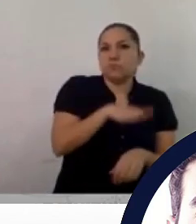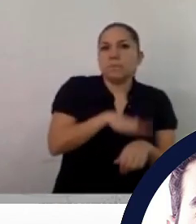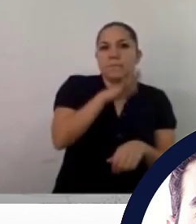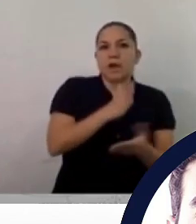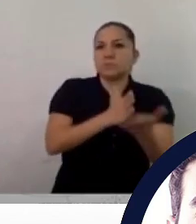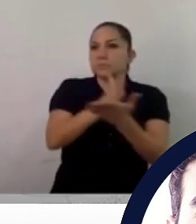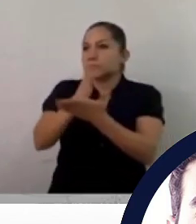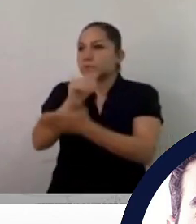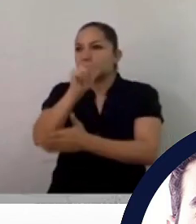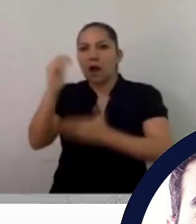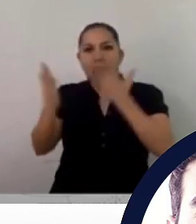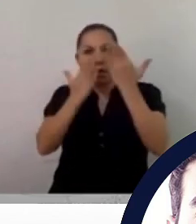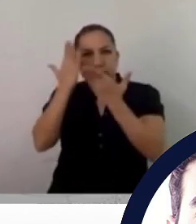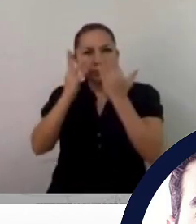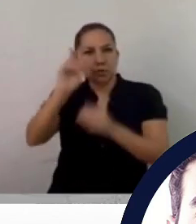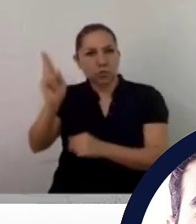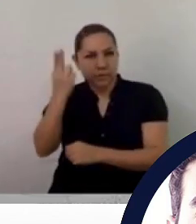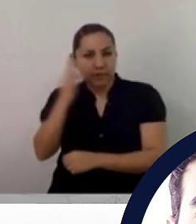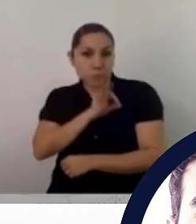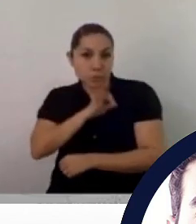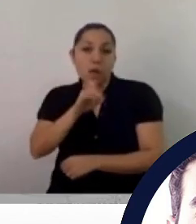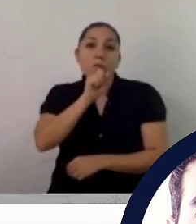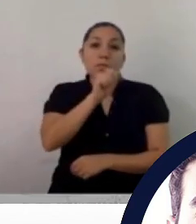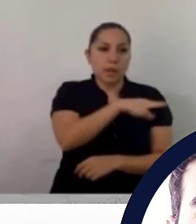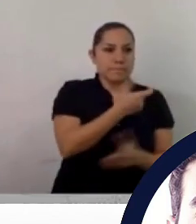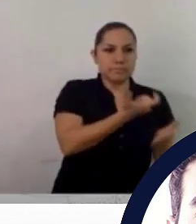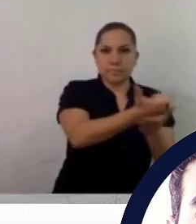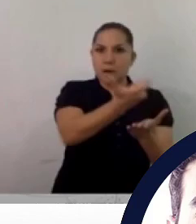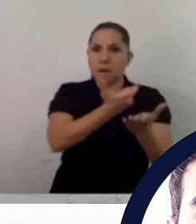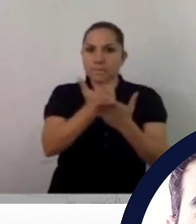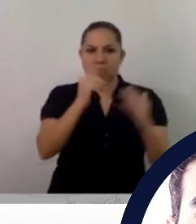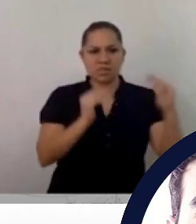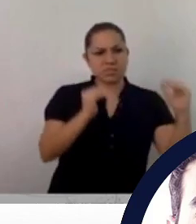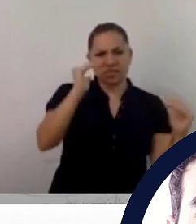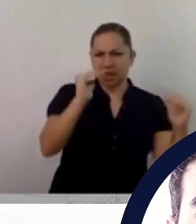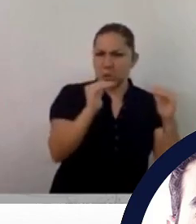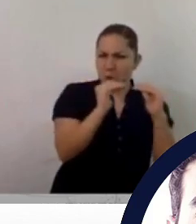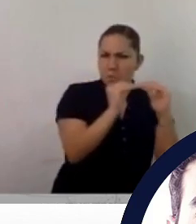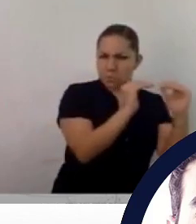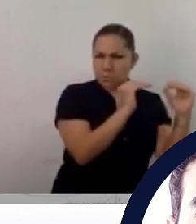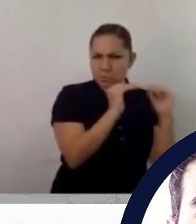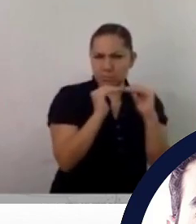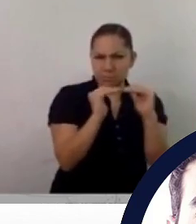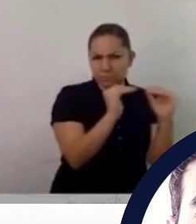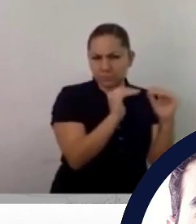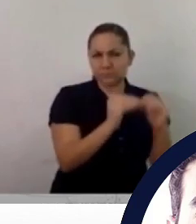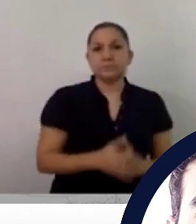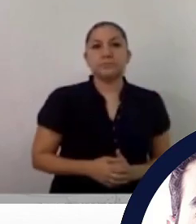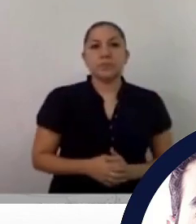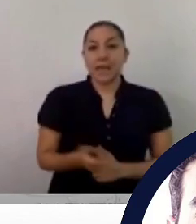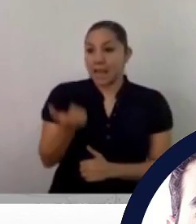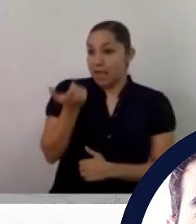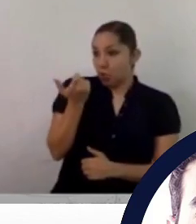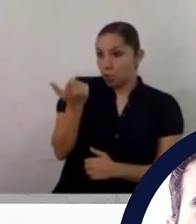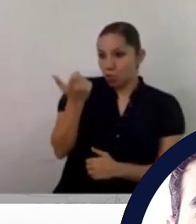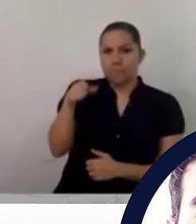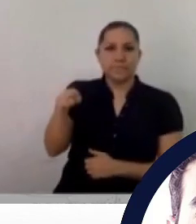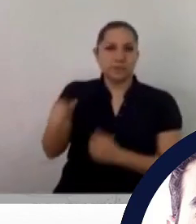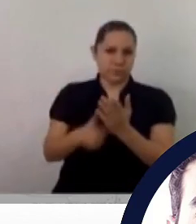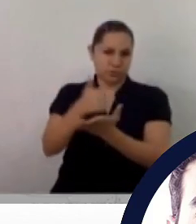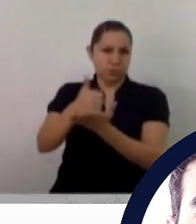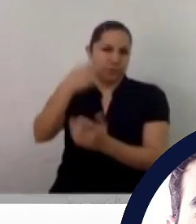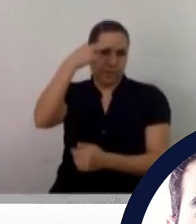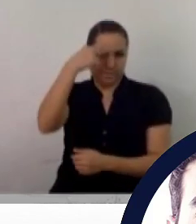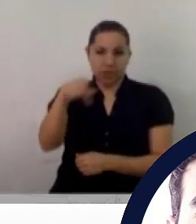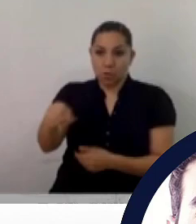¿En cuáles son los que no obtuvo nada? En esos 10 índices, ¿verdad? Ninguno. En ninguno. Por eso. ¿Cuáles